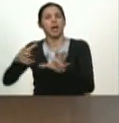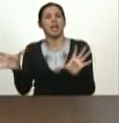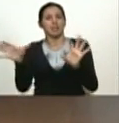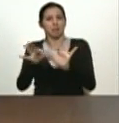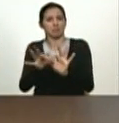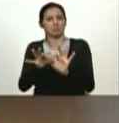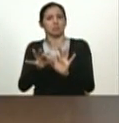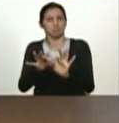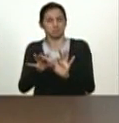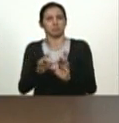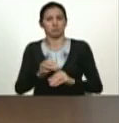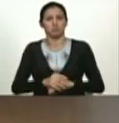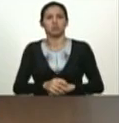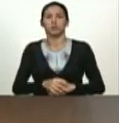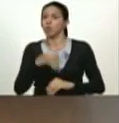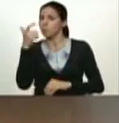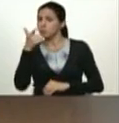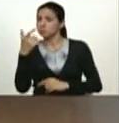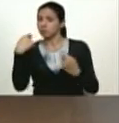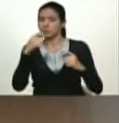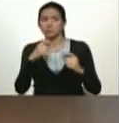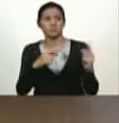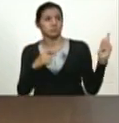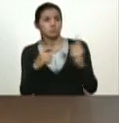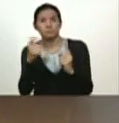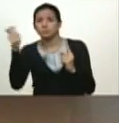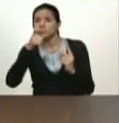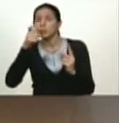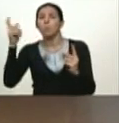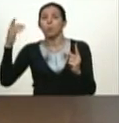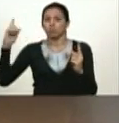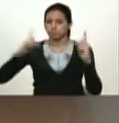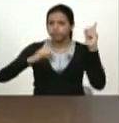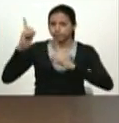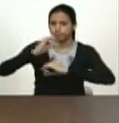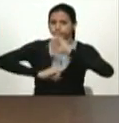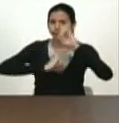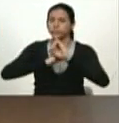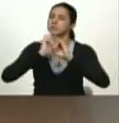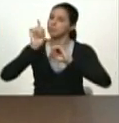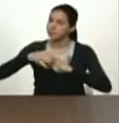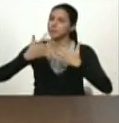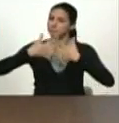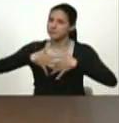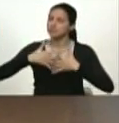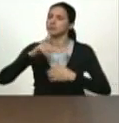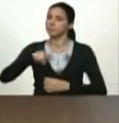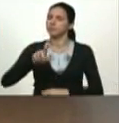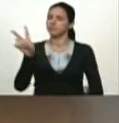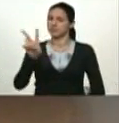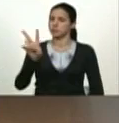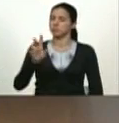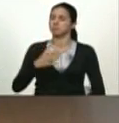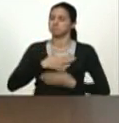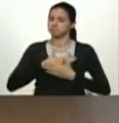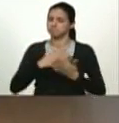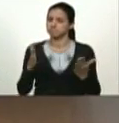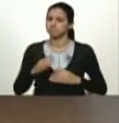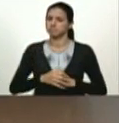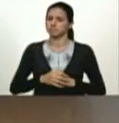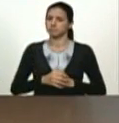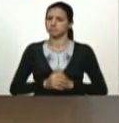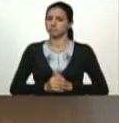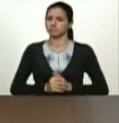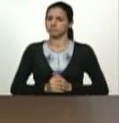y estoy buscando que vengan empresarios internacionales también y nuestras empresas y las empresas venezolanas Miguel Pérez